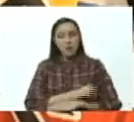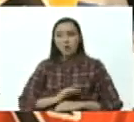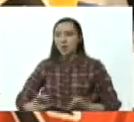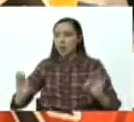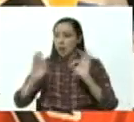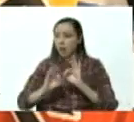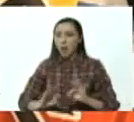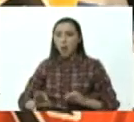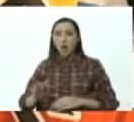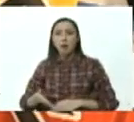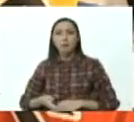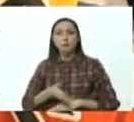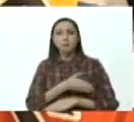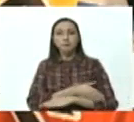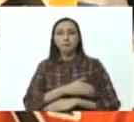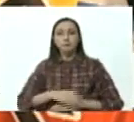atrás